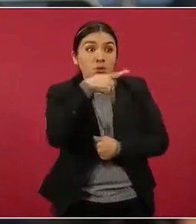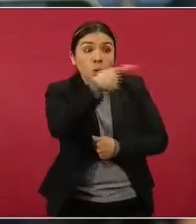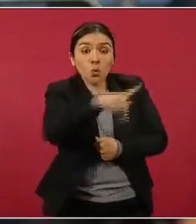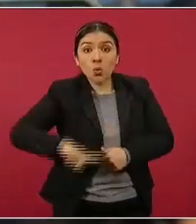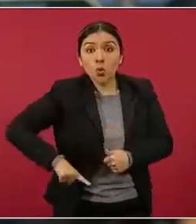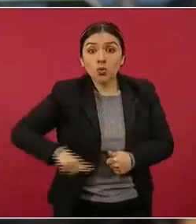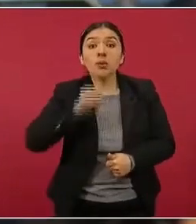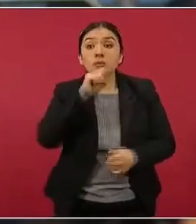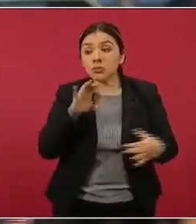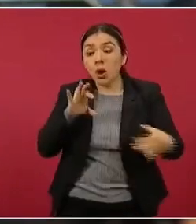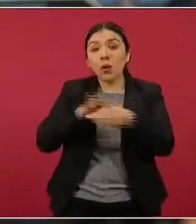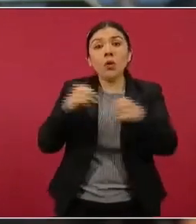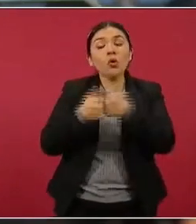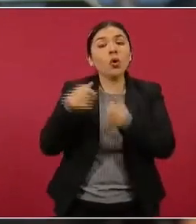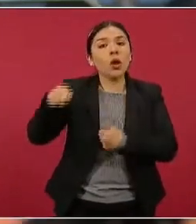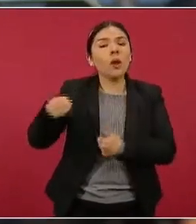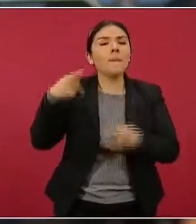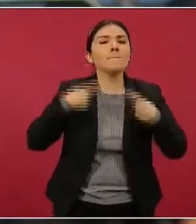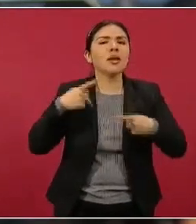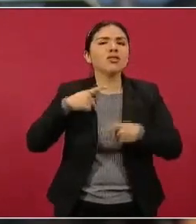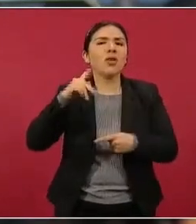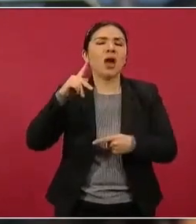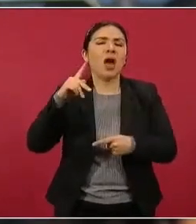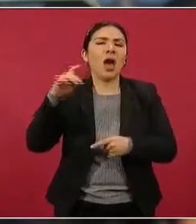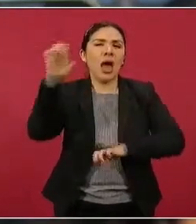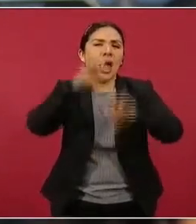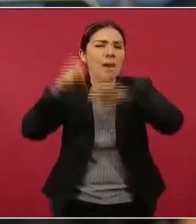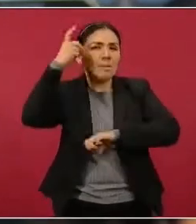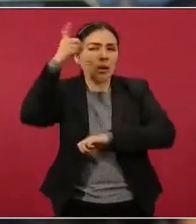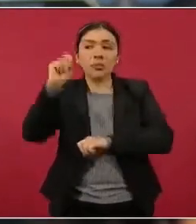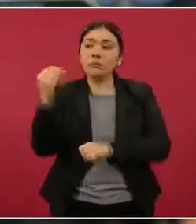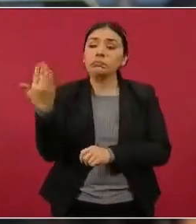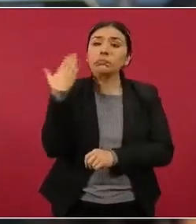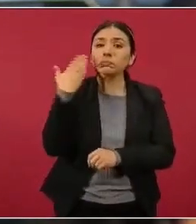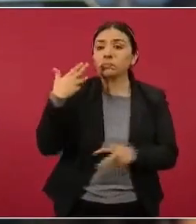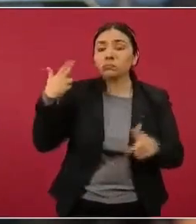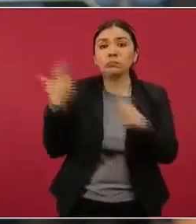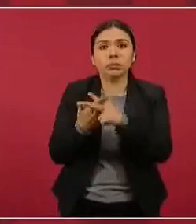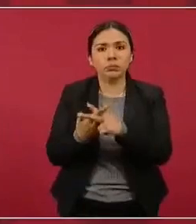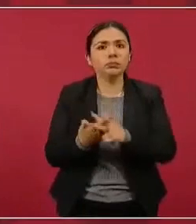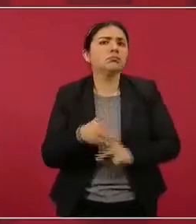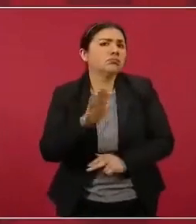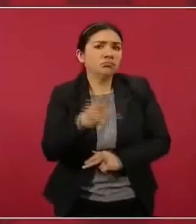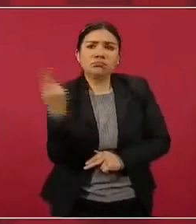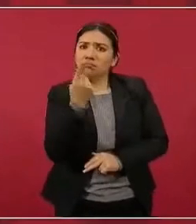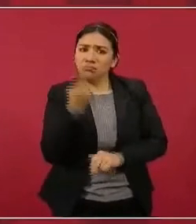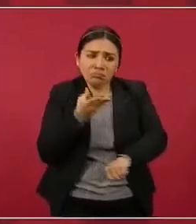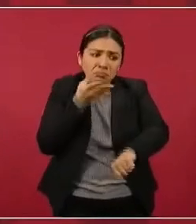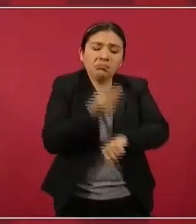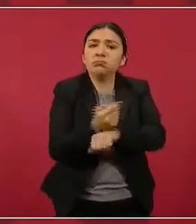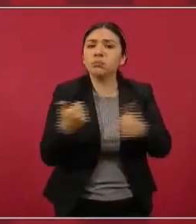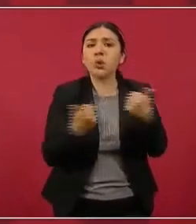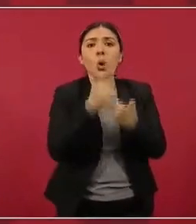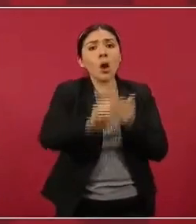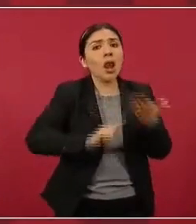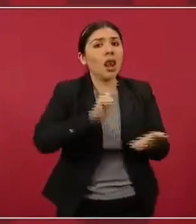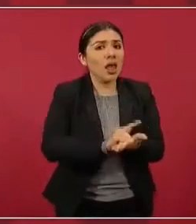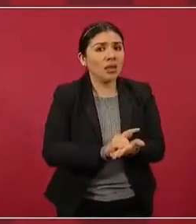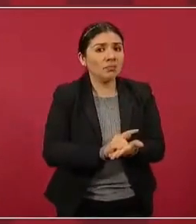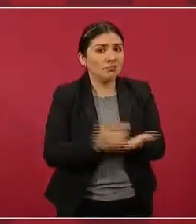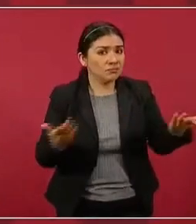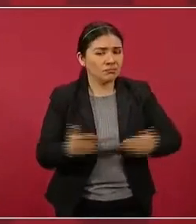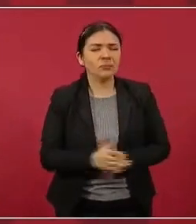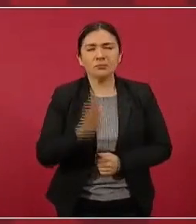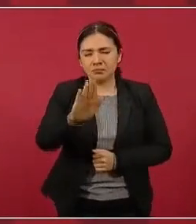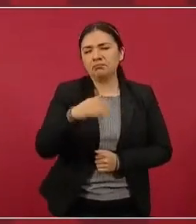vinculados a este empresario que fue ejecutado hace un par de meses, por eso expongo… Que se aplique la ley, o sea, mire, le voy a